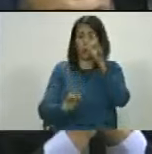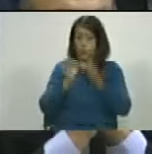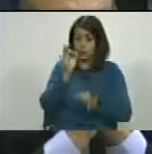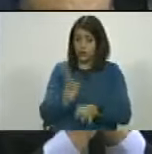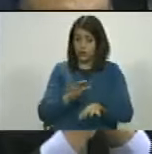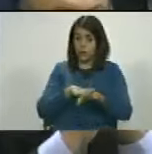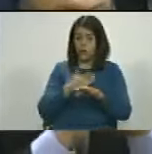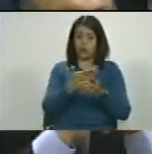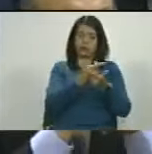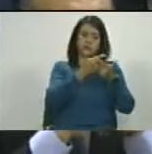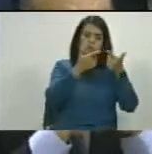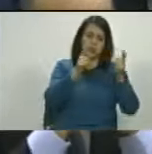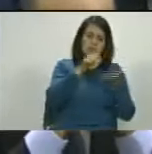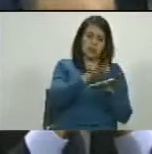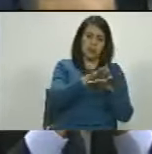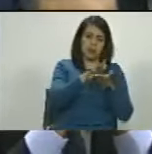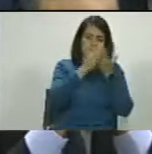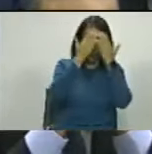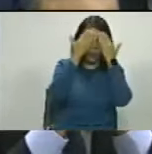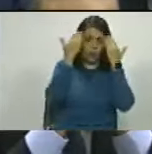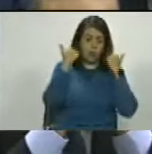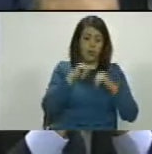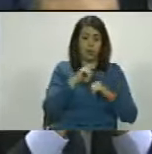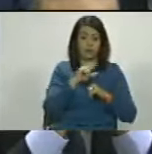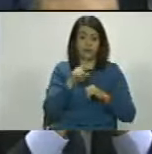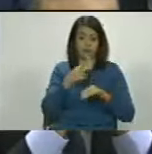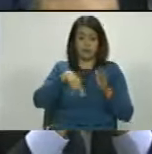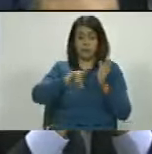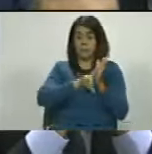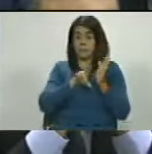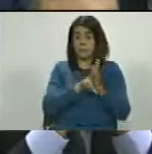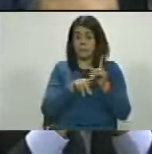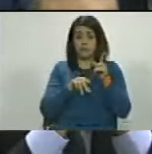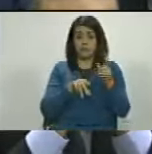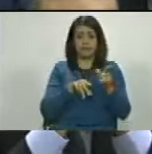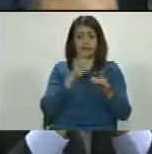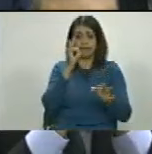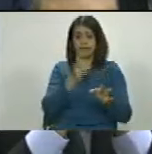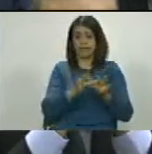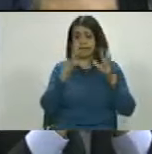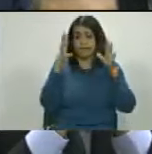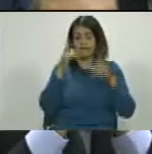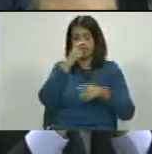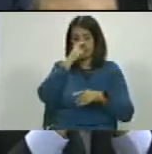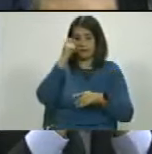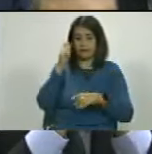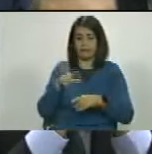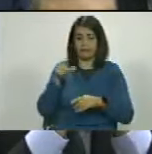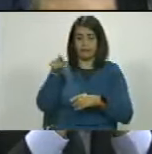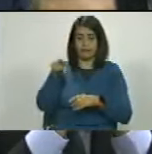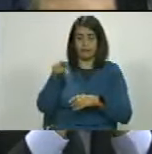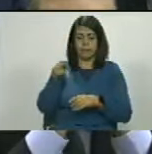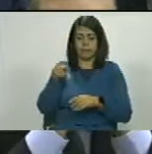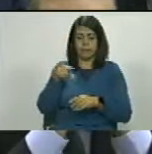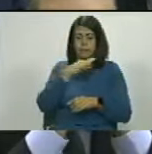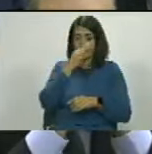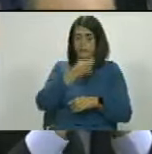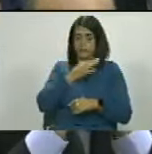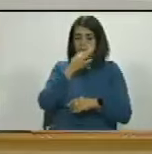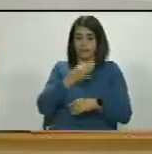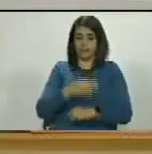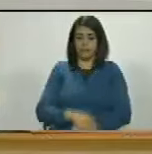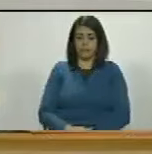Porque la impunidad, repito, colegas parlamentarios, es una suerte de desprecio al Estado. Buenas tardes.